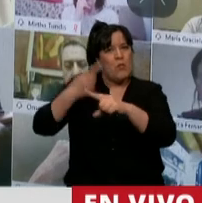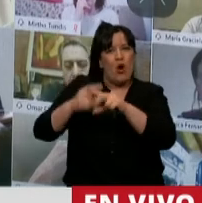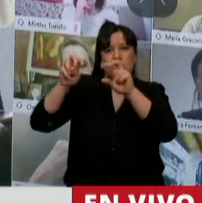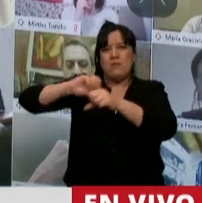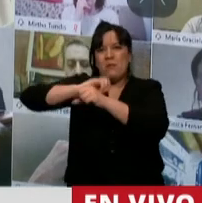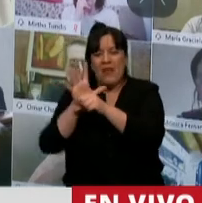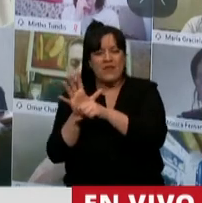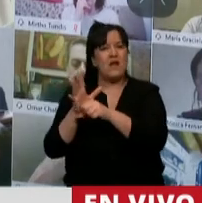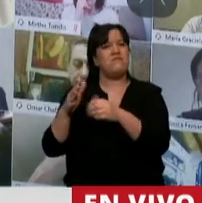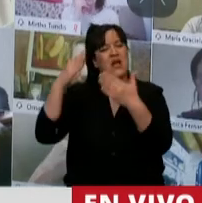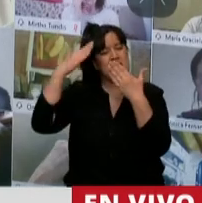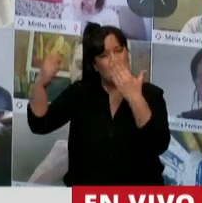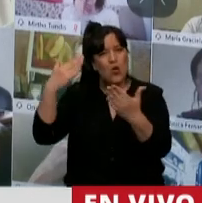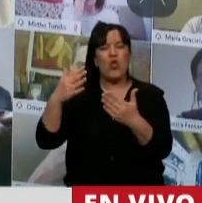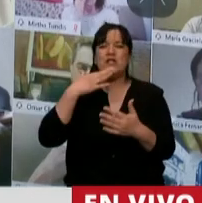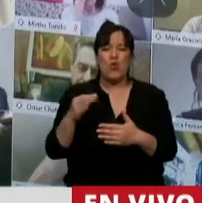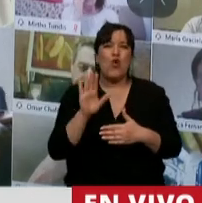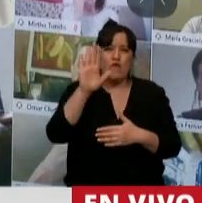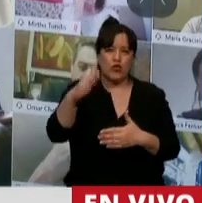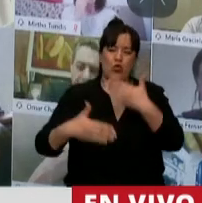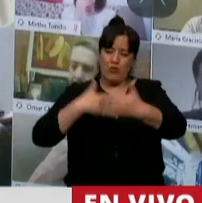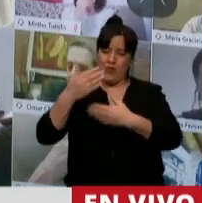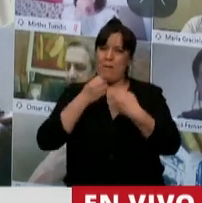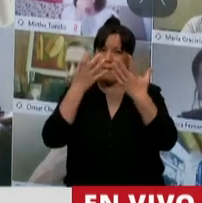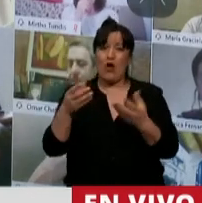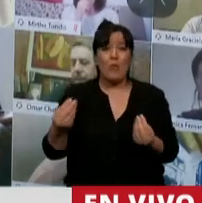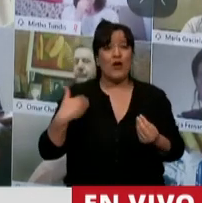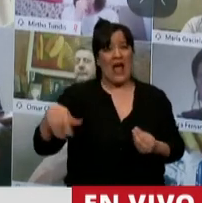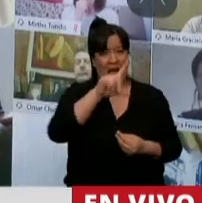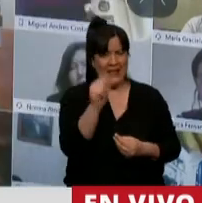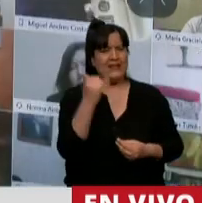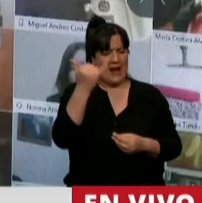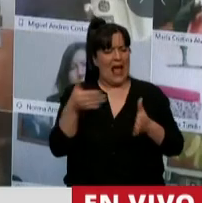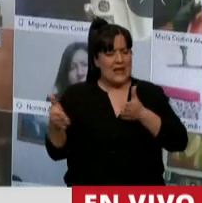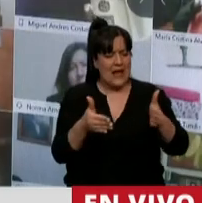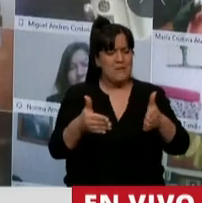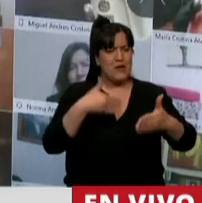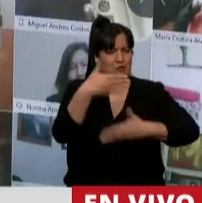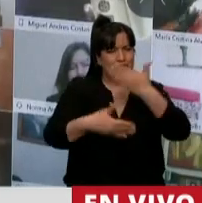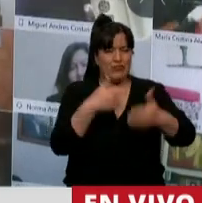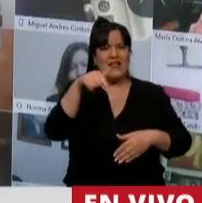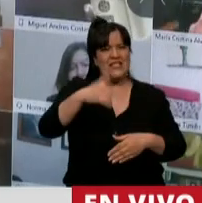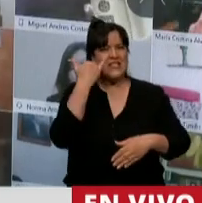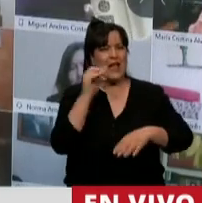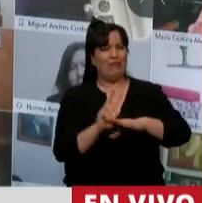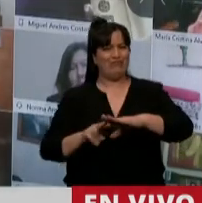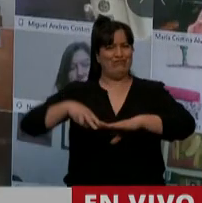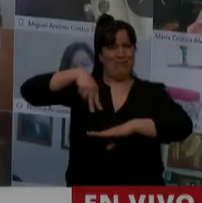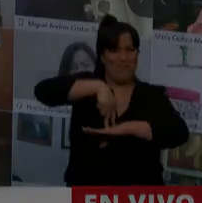y que vamos a salir adelante porque ya tenemos a nuestra Argentina encaminada y ya la estamos poniendo de pie.